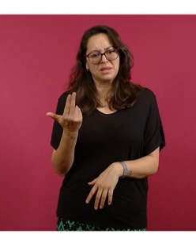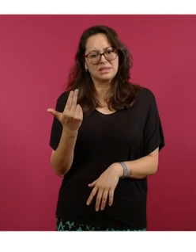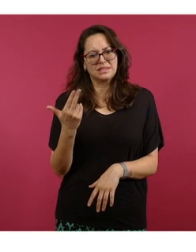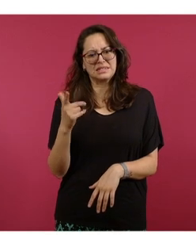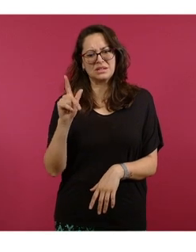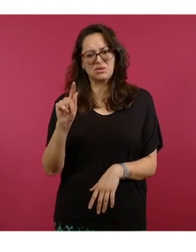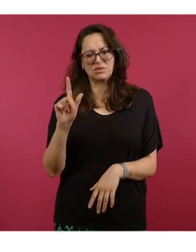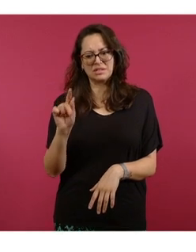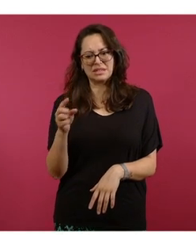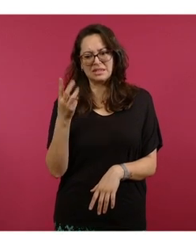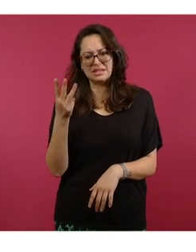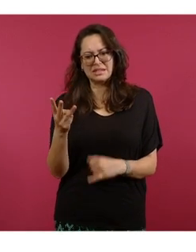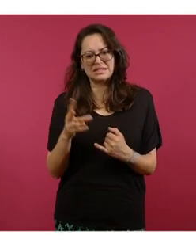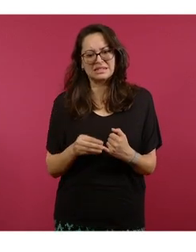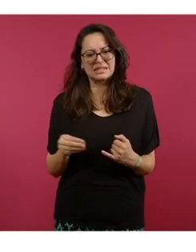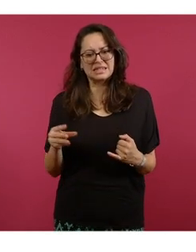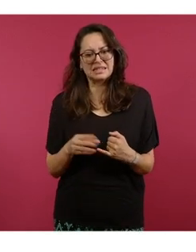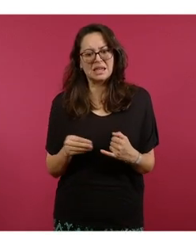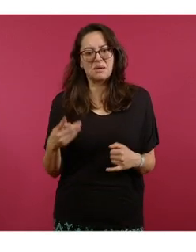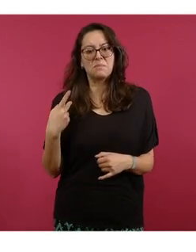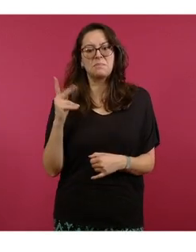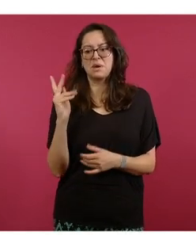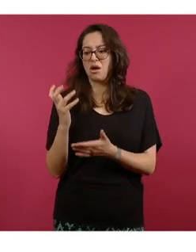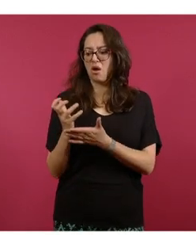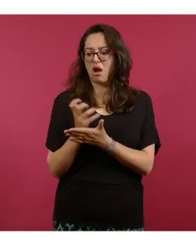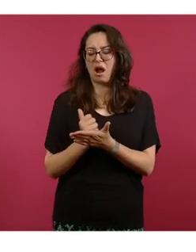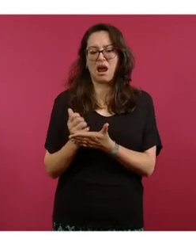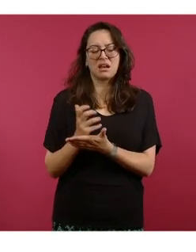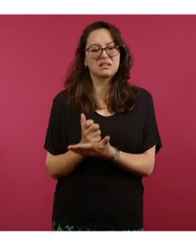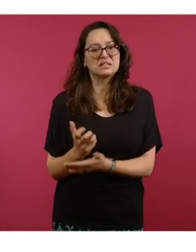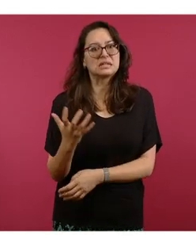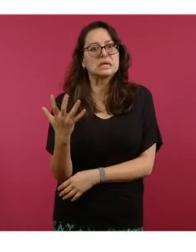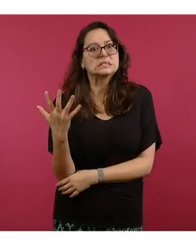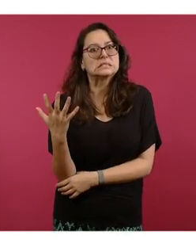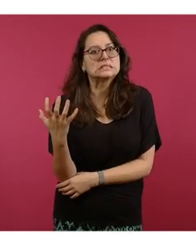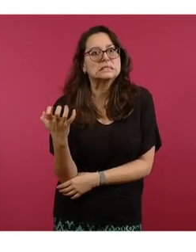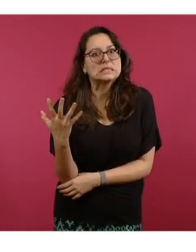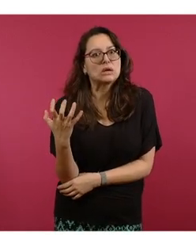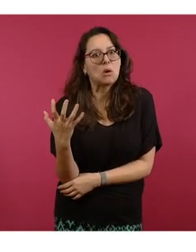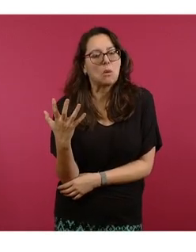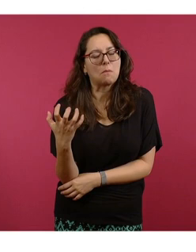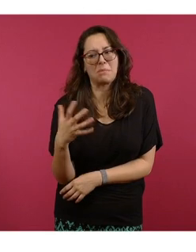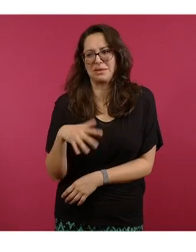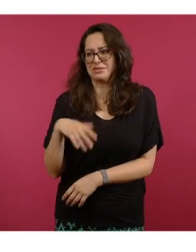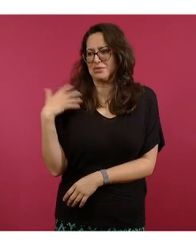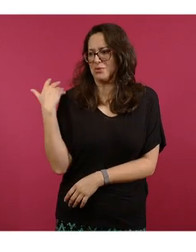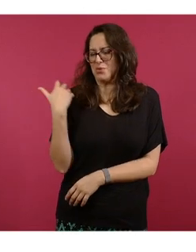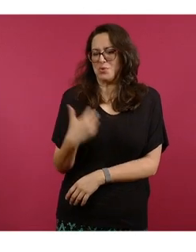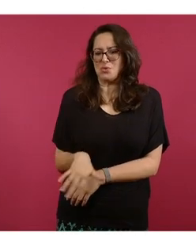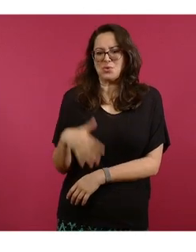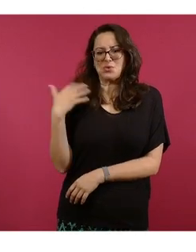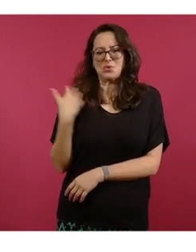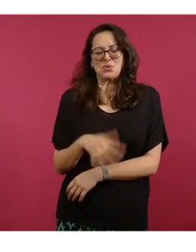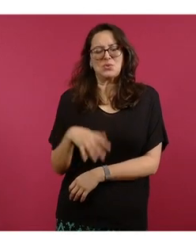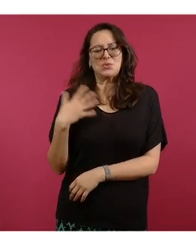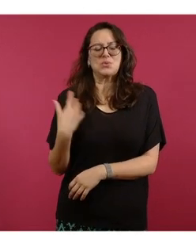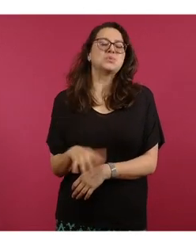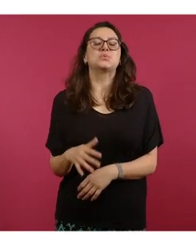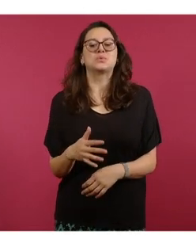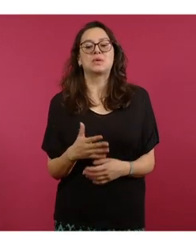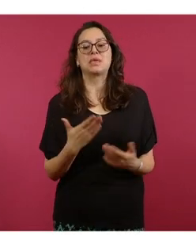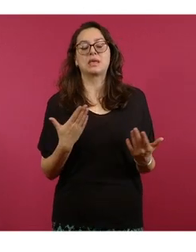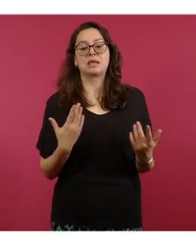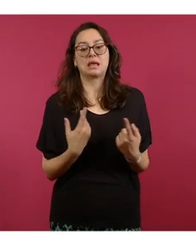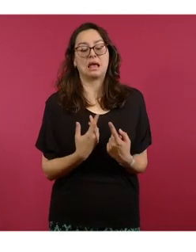centavos, pero cinco pesos con 38 centavos de indicador de ganancia. Algo interesante, si lo